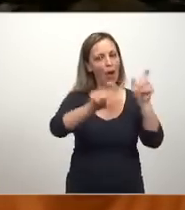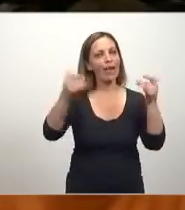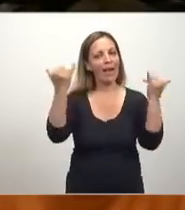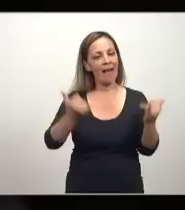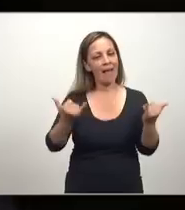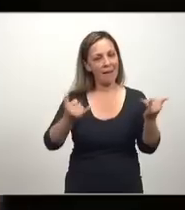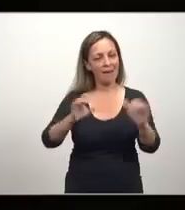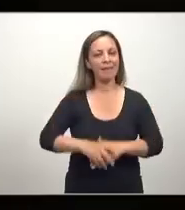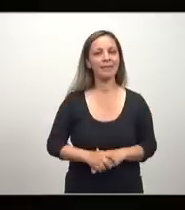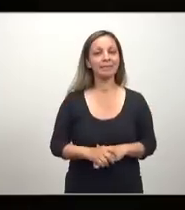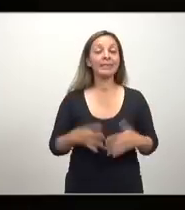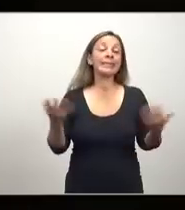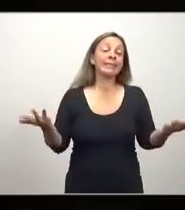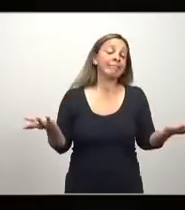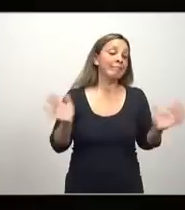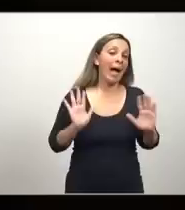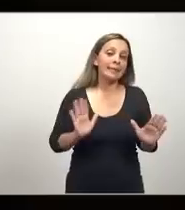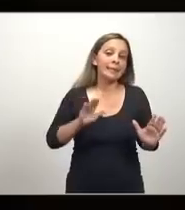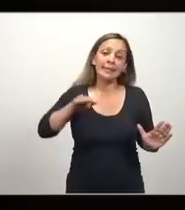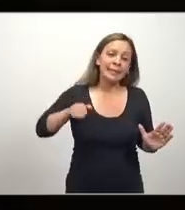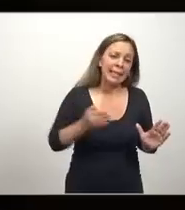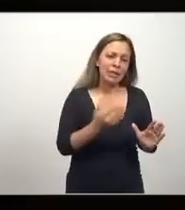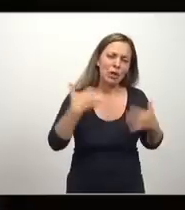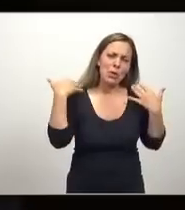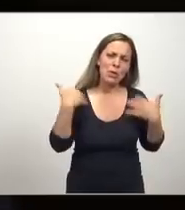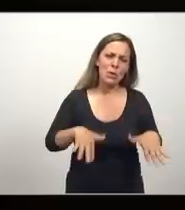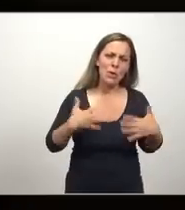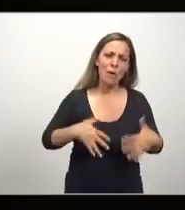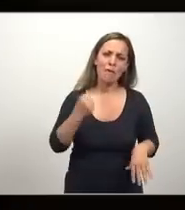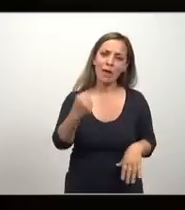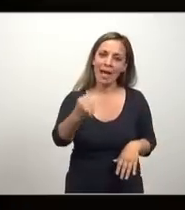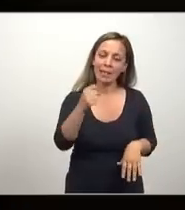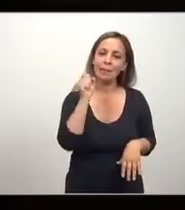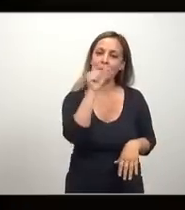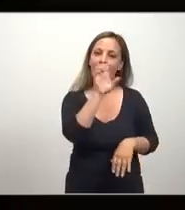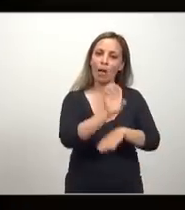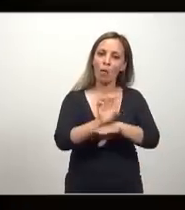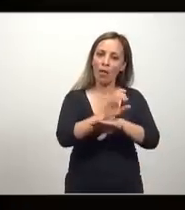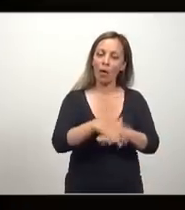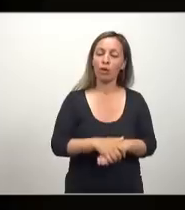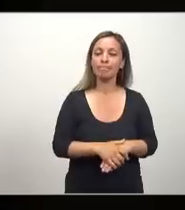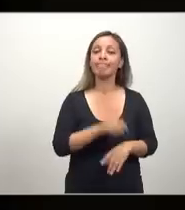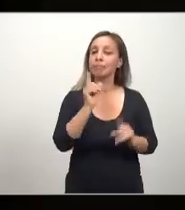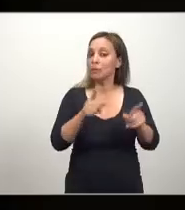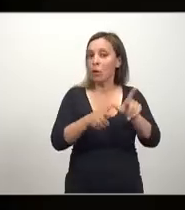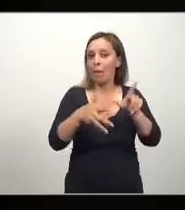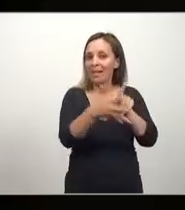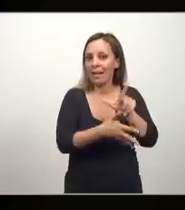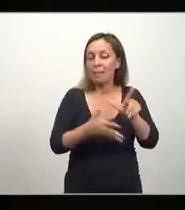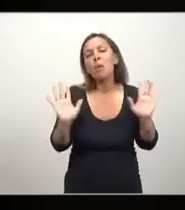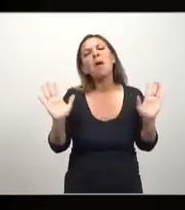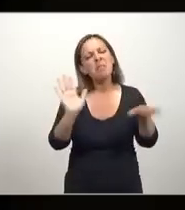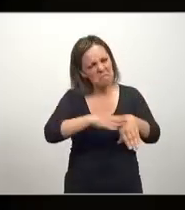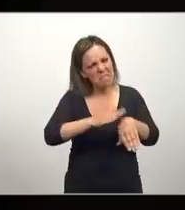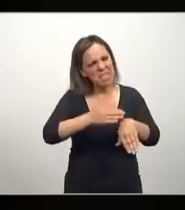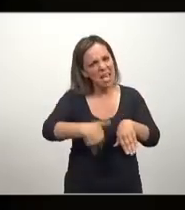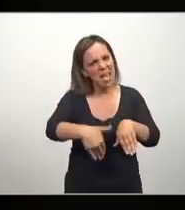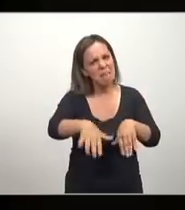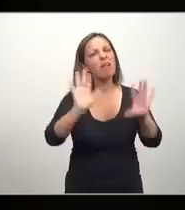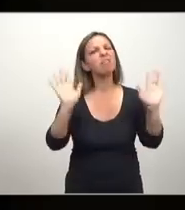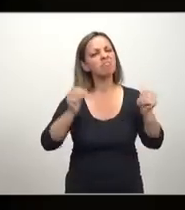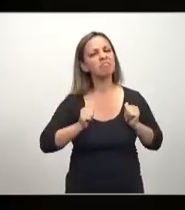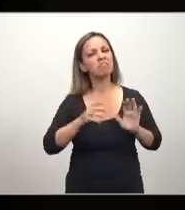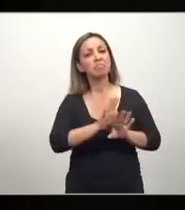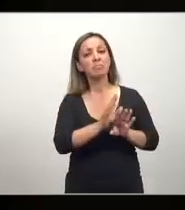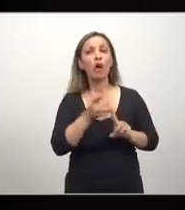Y sufrimos la traición tal vez más grande en la historia de Ecuador y una de más grandes de América Latina, aunque todo es cuestión de tiempo. Jamás van a poder vencer